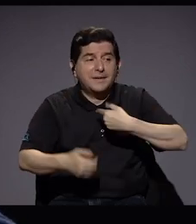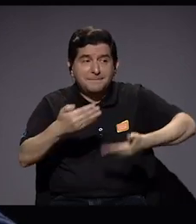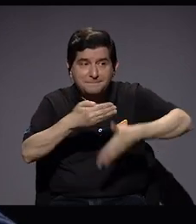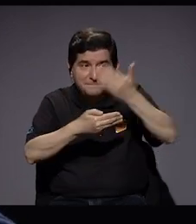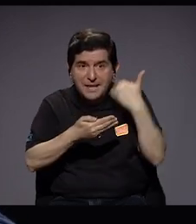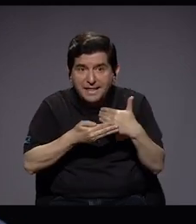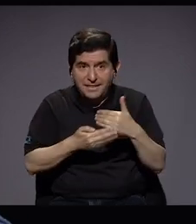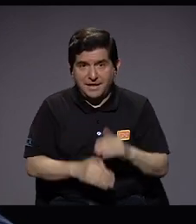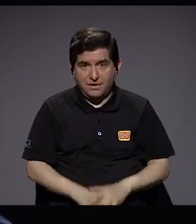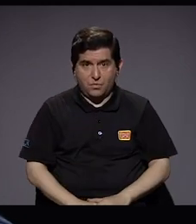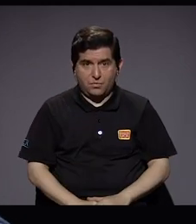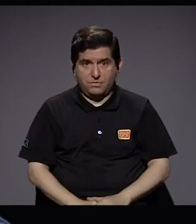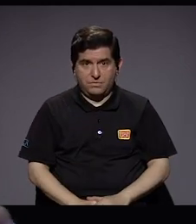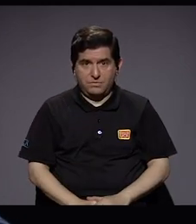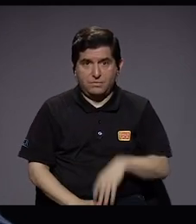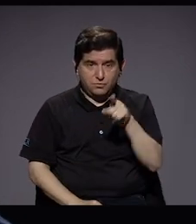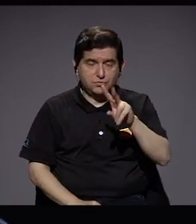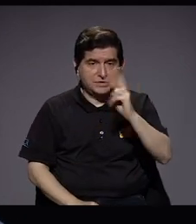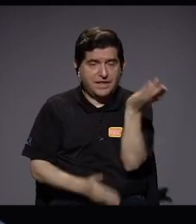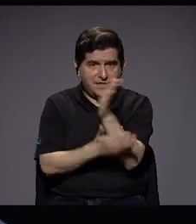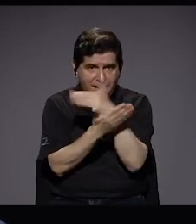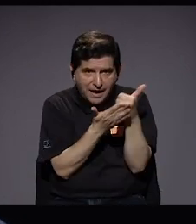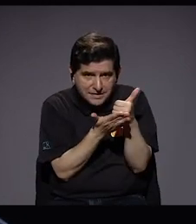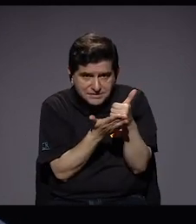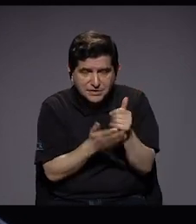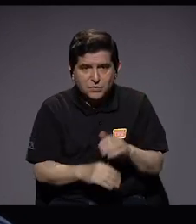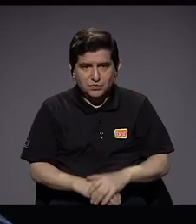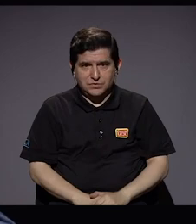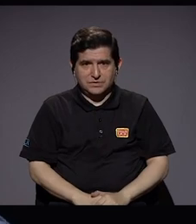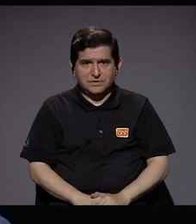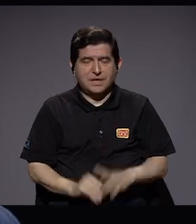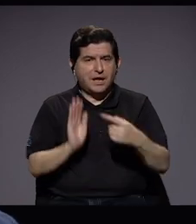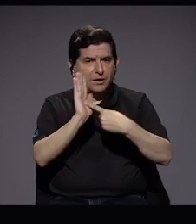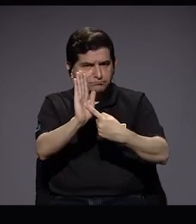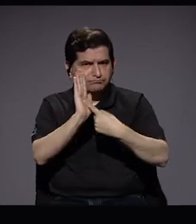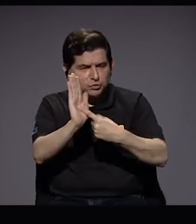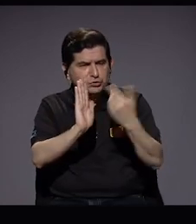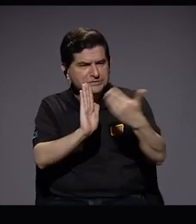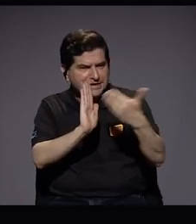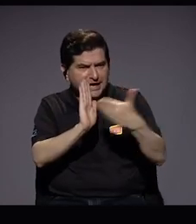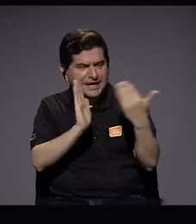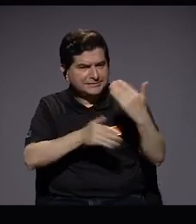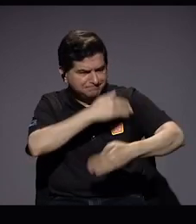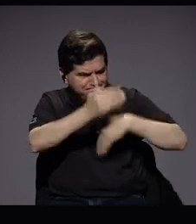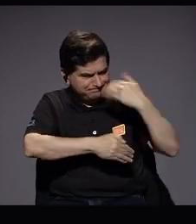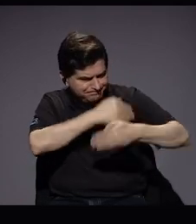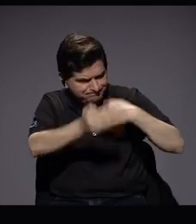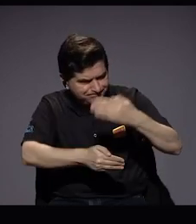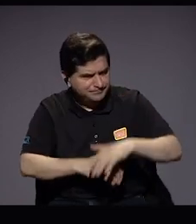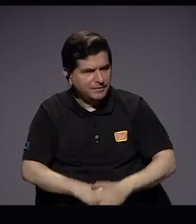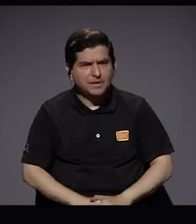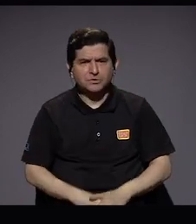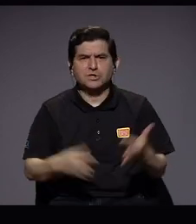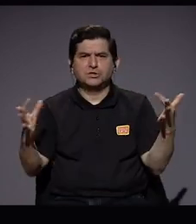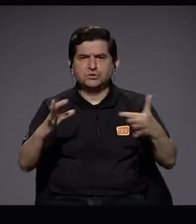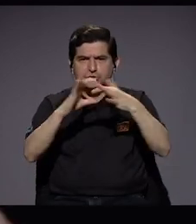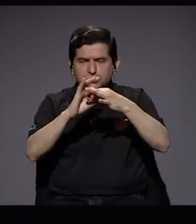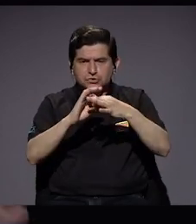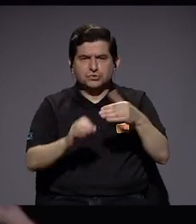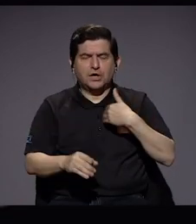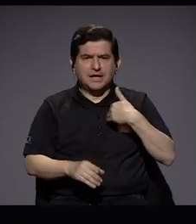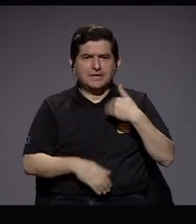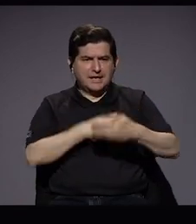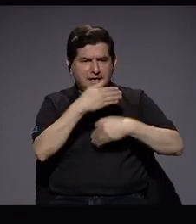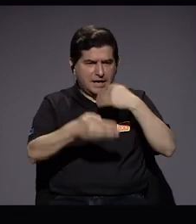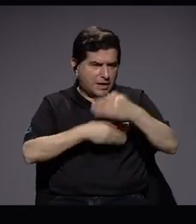hace un ratito en el segundo bloque que se ha visto afectado el proceso de llevar